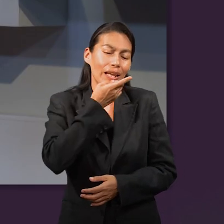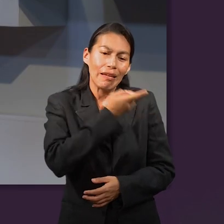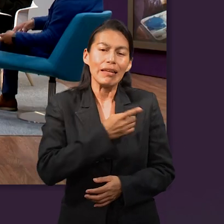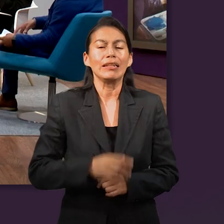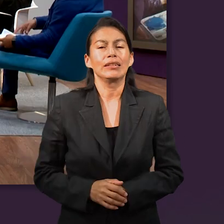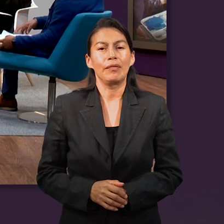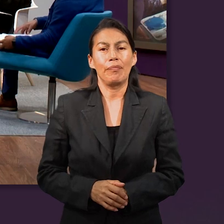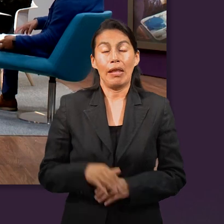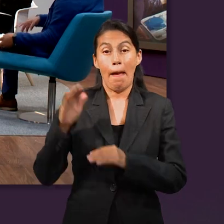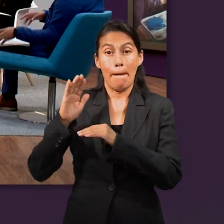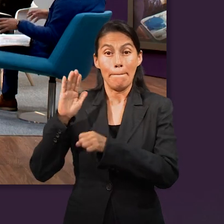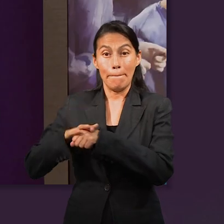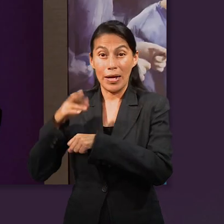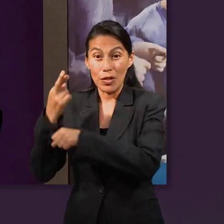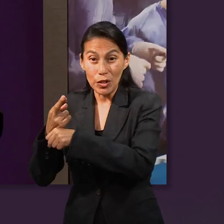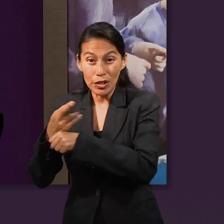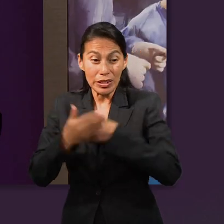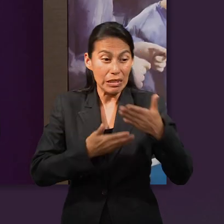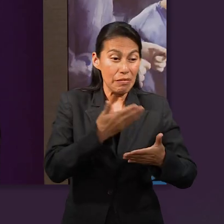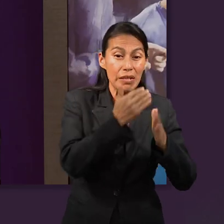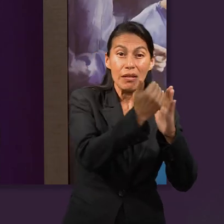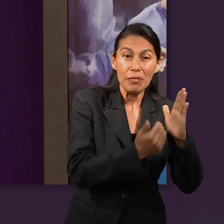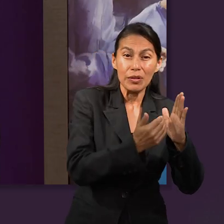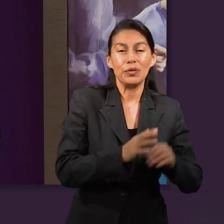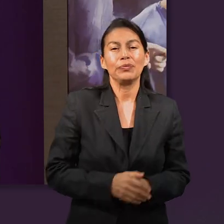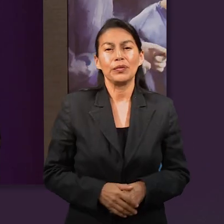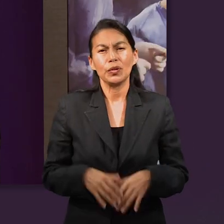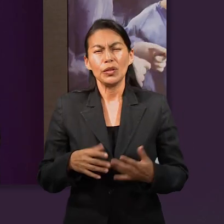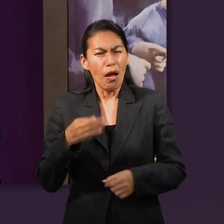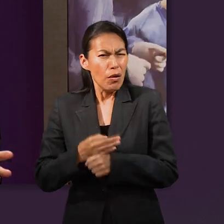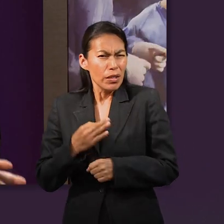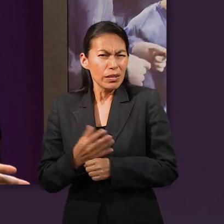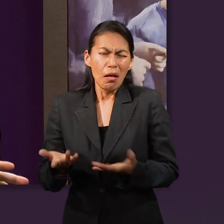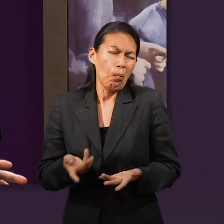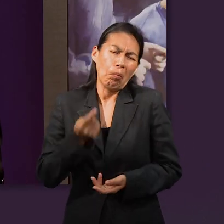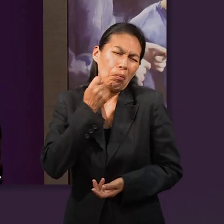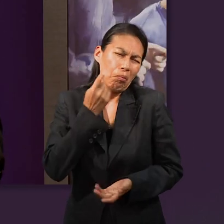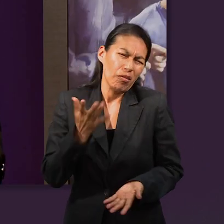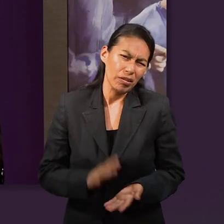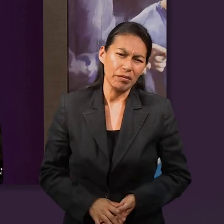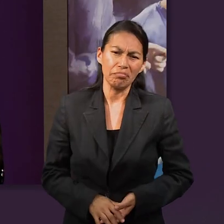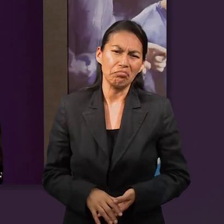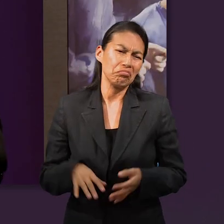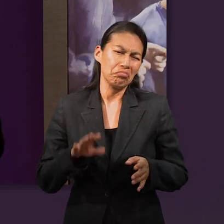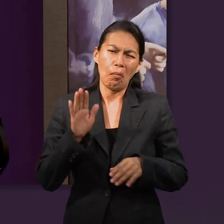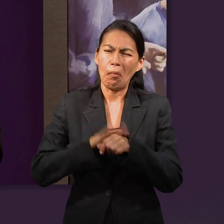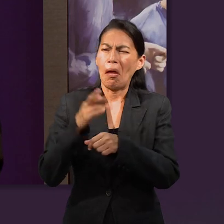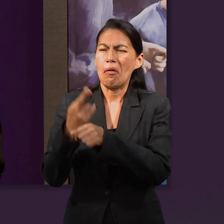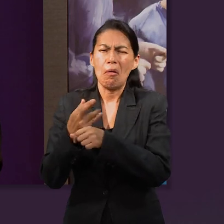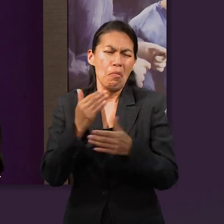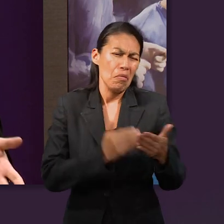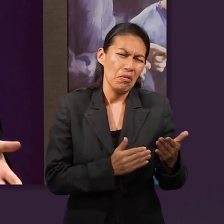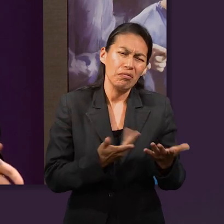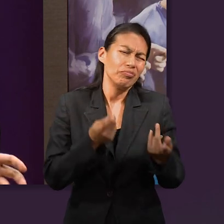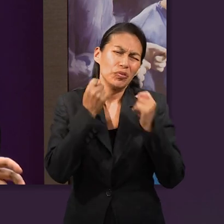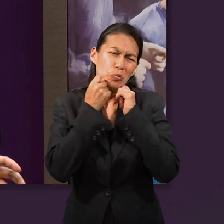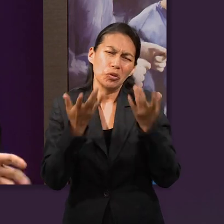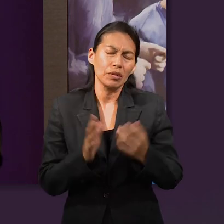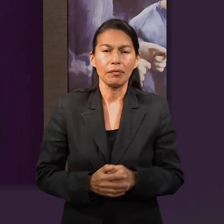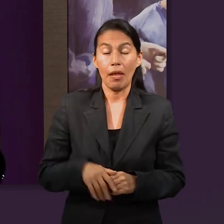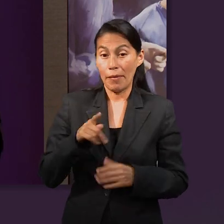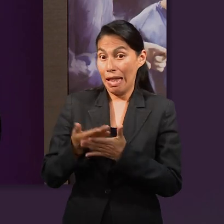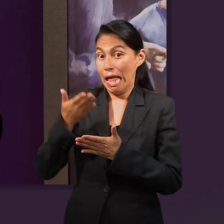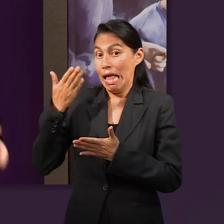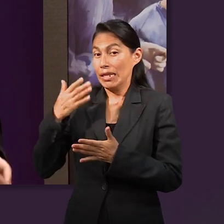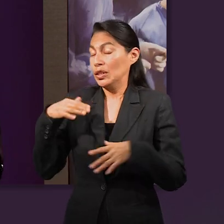principio, le dice desde el principio que el mayor iba a servir al menor. Ok, es interesante porque ahorita no es como que tenga mucha importancia,